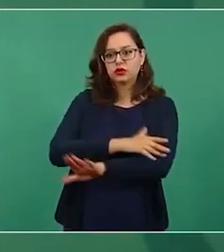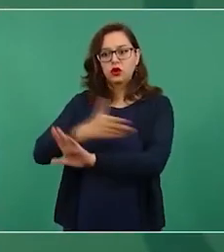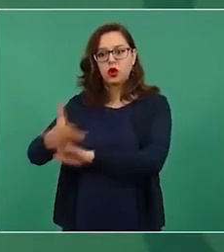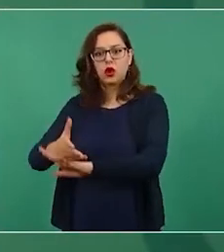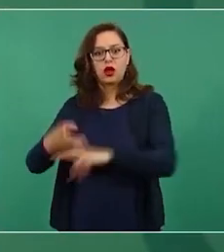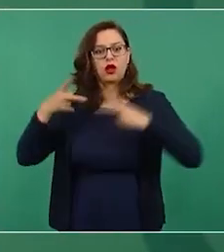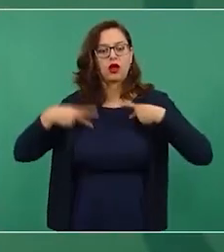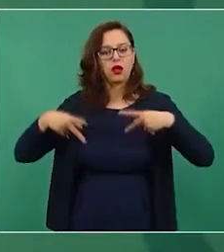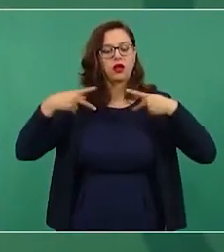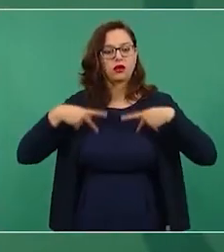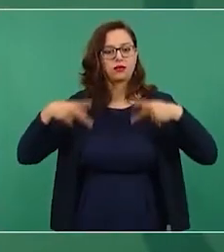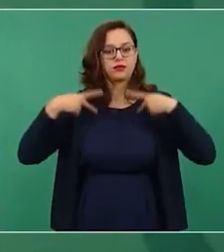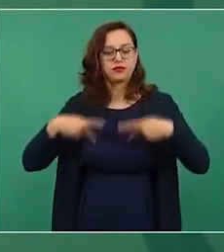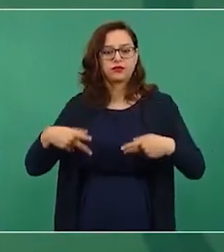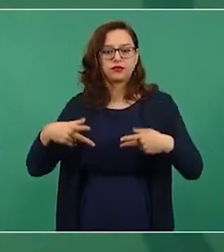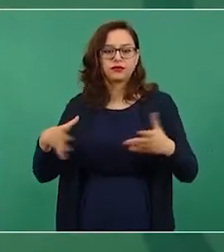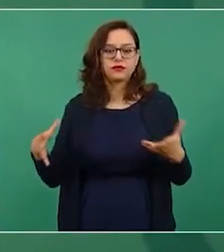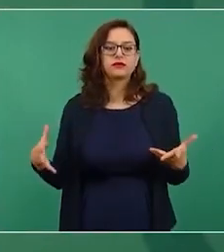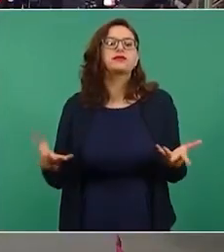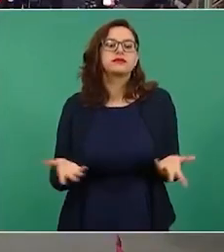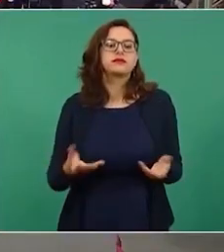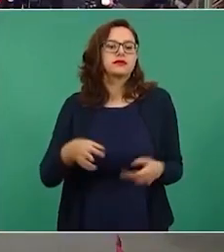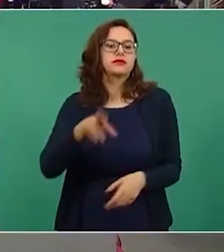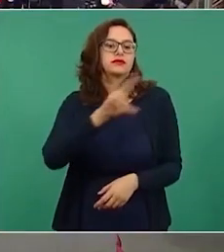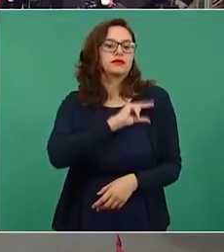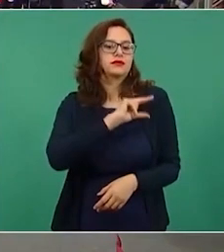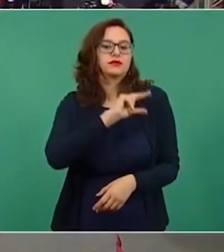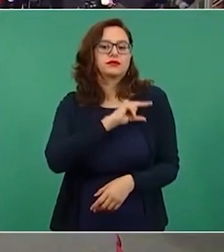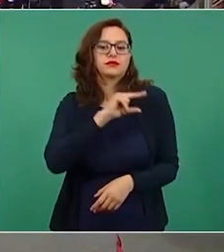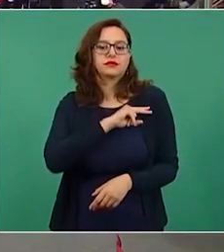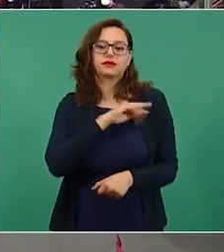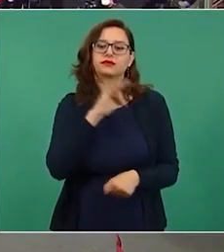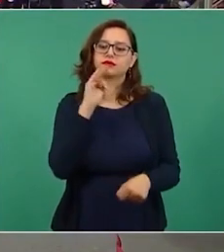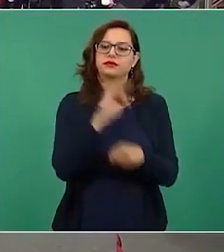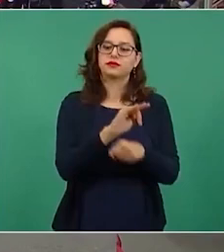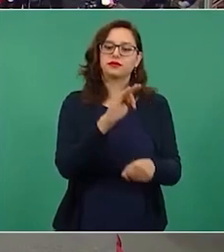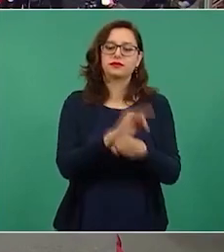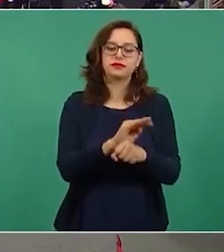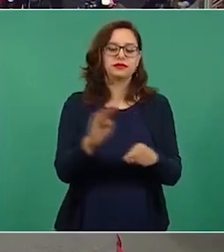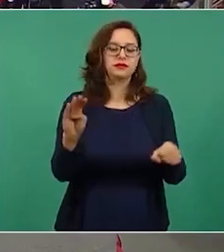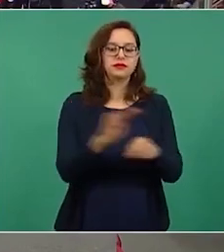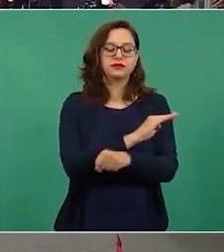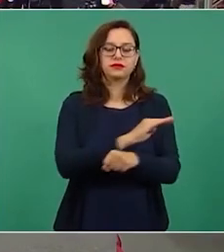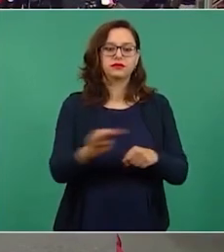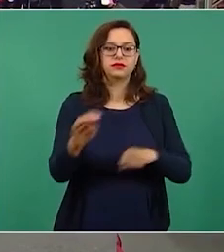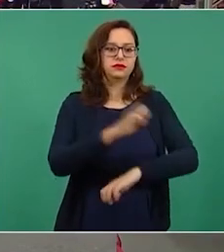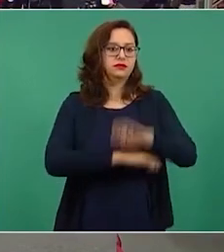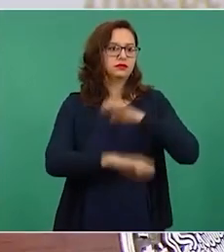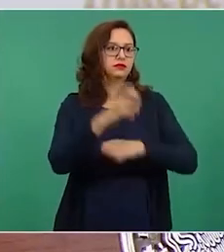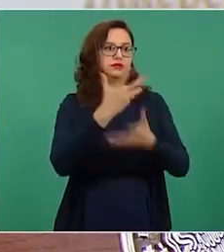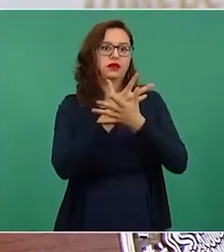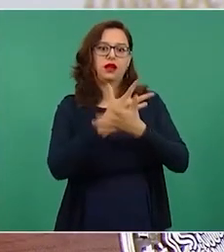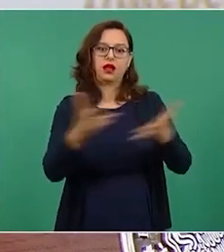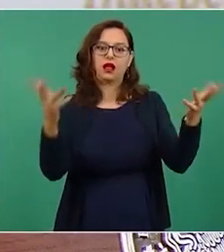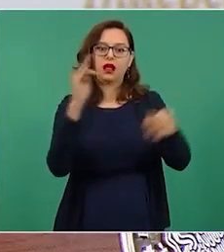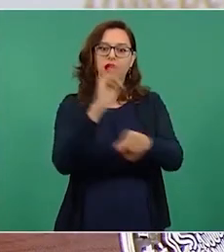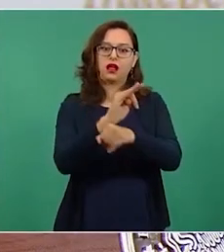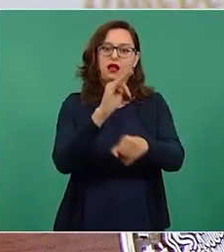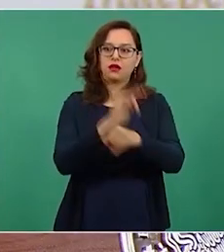y beneficiando a las grandes corporaciones.